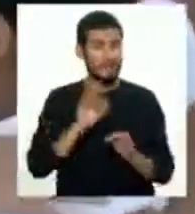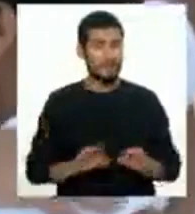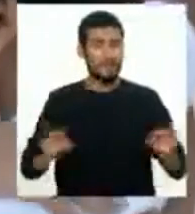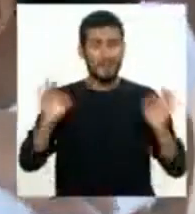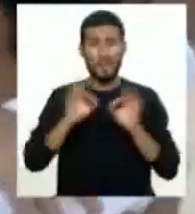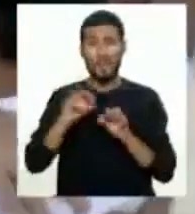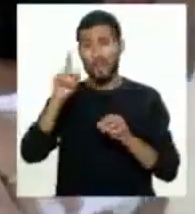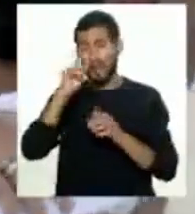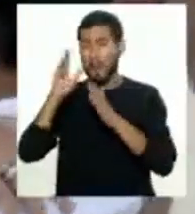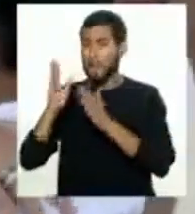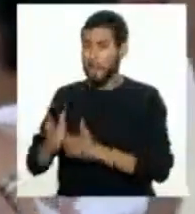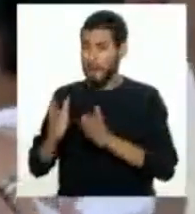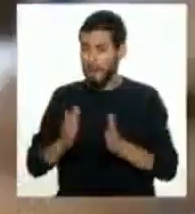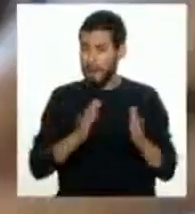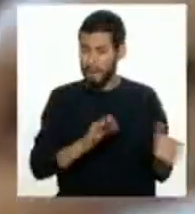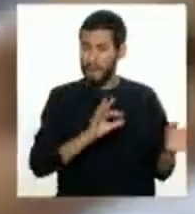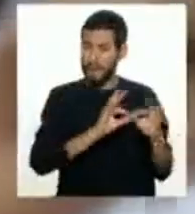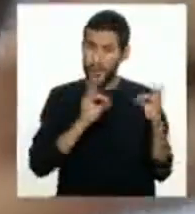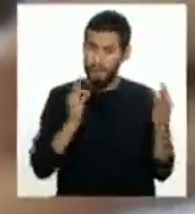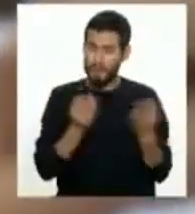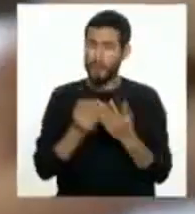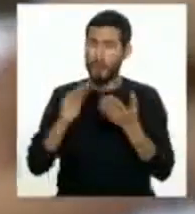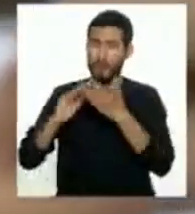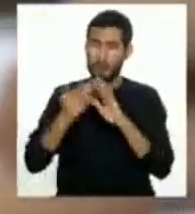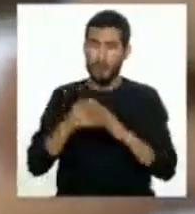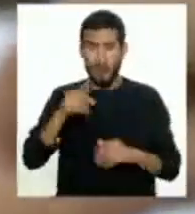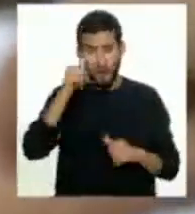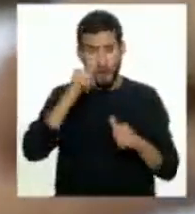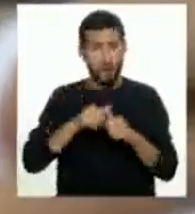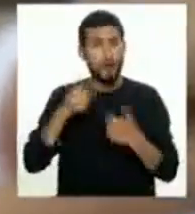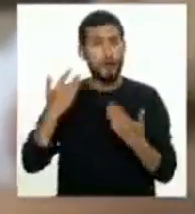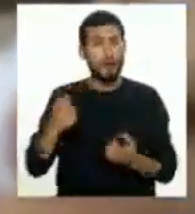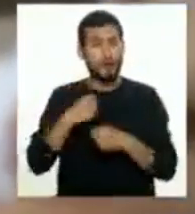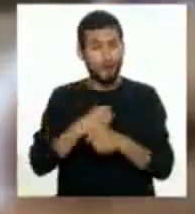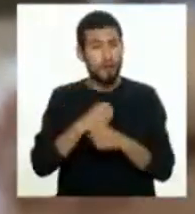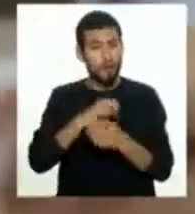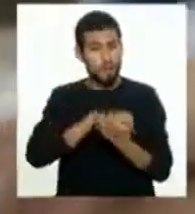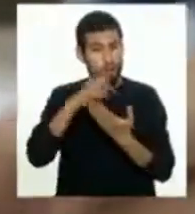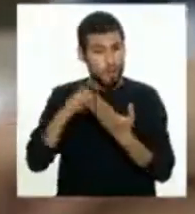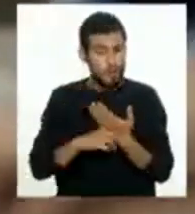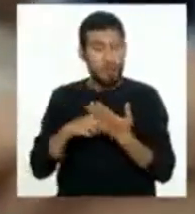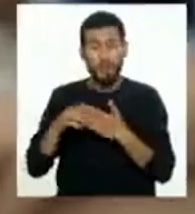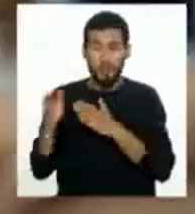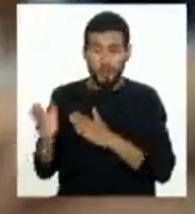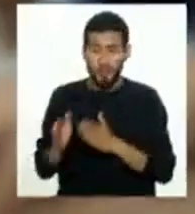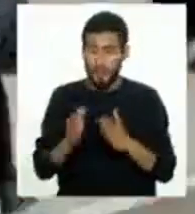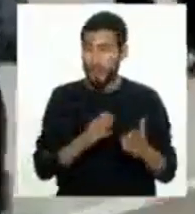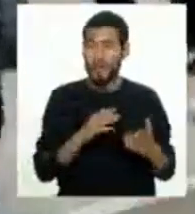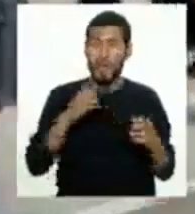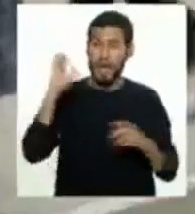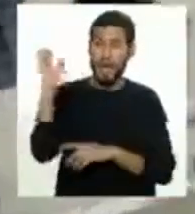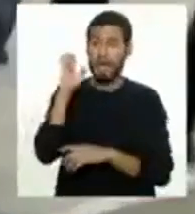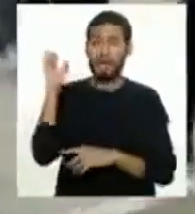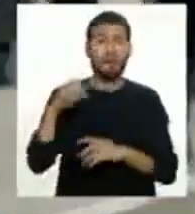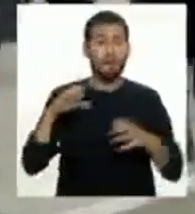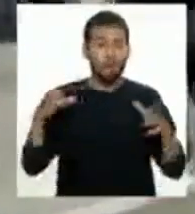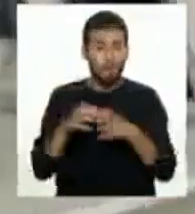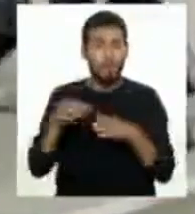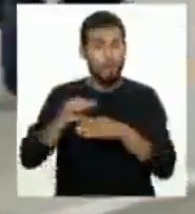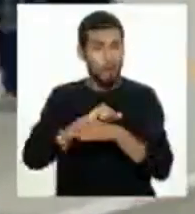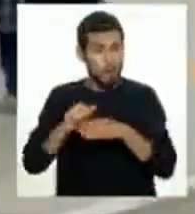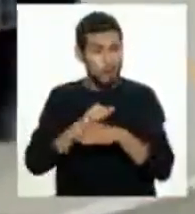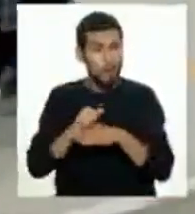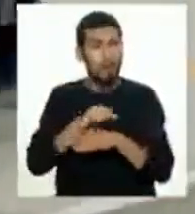estar preparados en familia y en comunidad. Recuerda que la elaboración de un plan de emergencia y la participación en simulacros